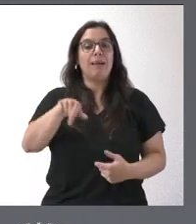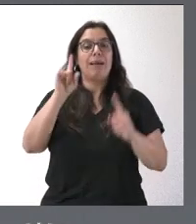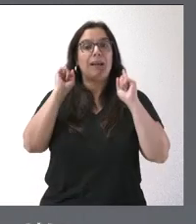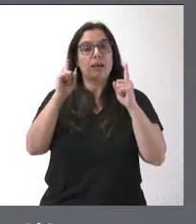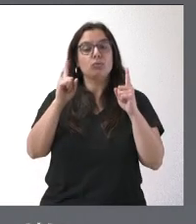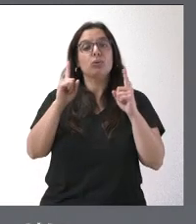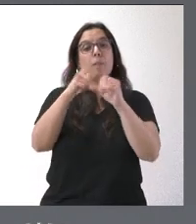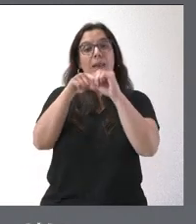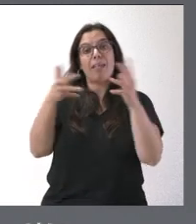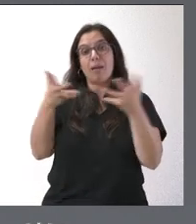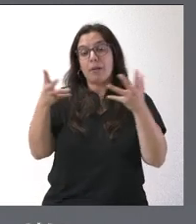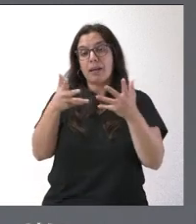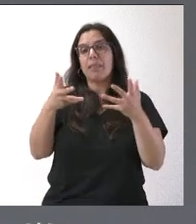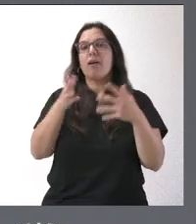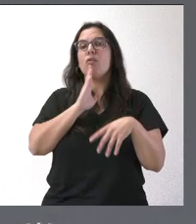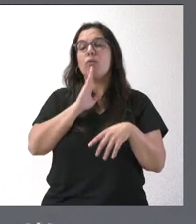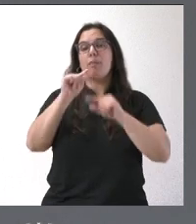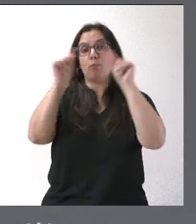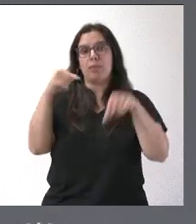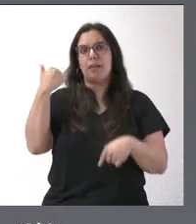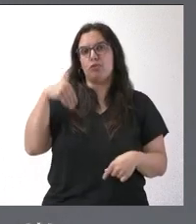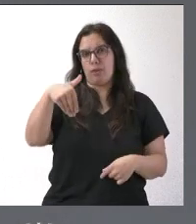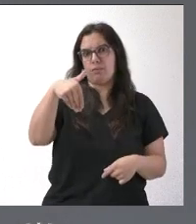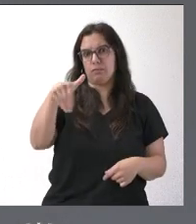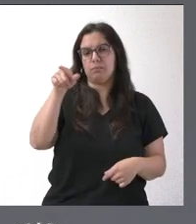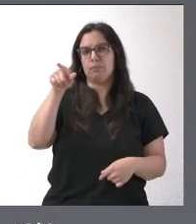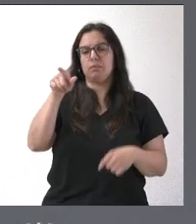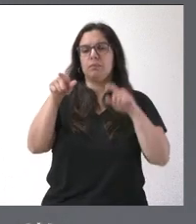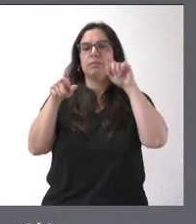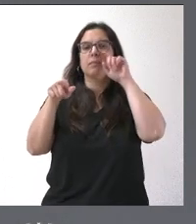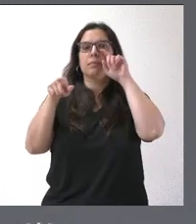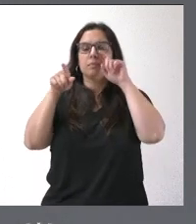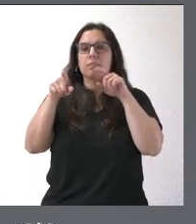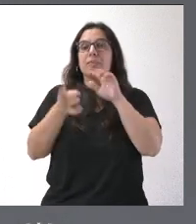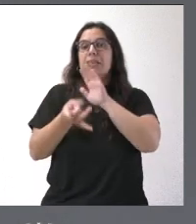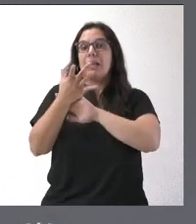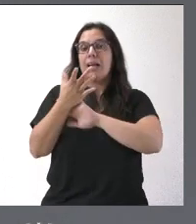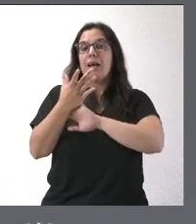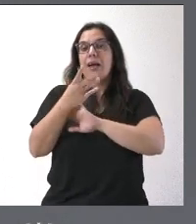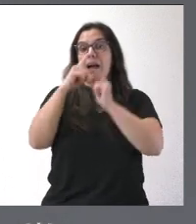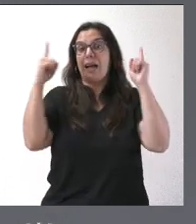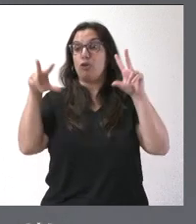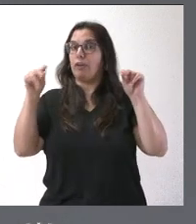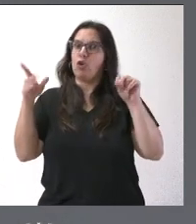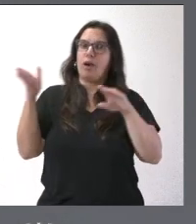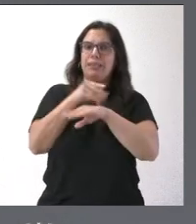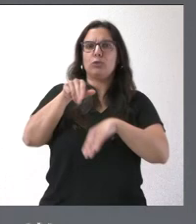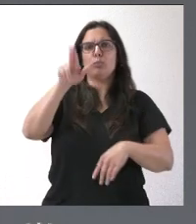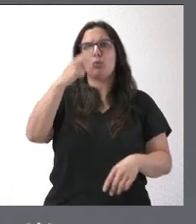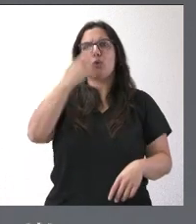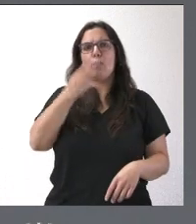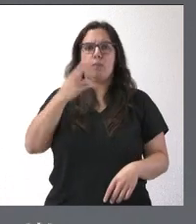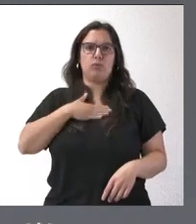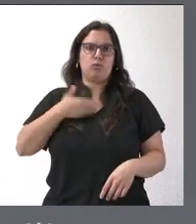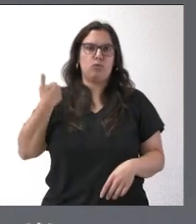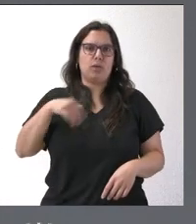las plazas de emergencia serán en la provincia de Soria y estarán operativas antes de final de año, que es el compromiso que teníamos